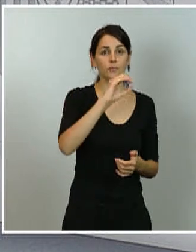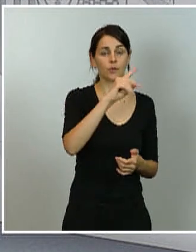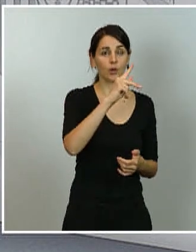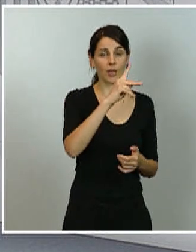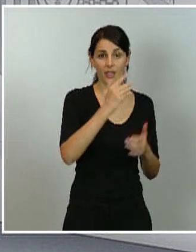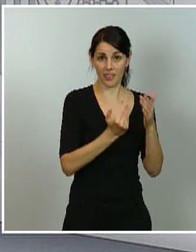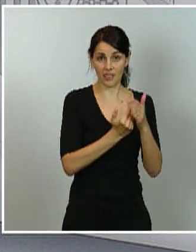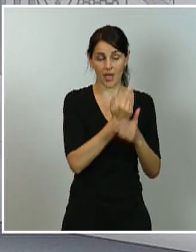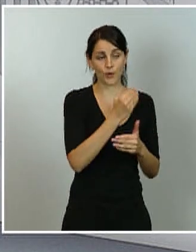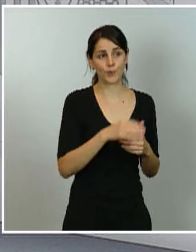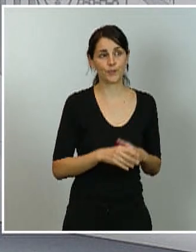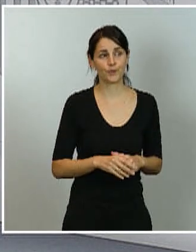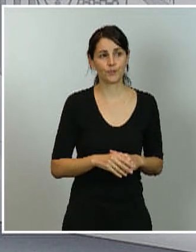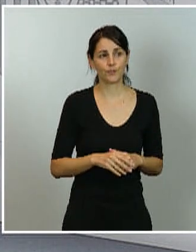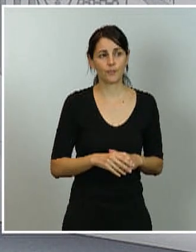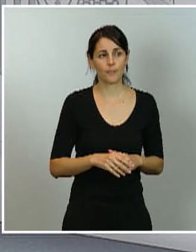Ministro, buenas tardes.